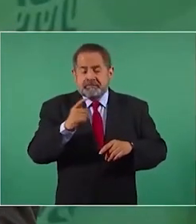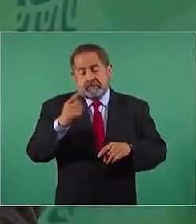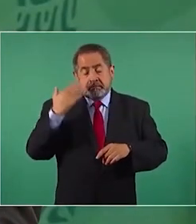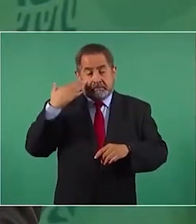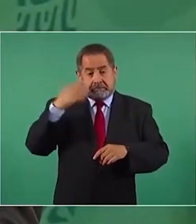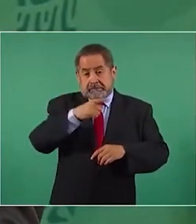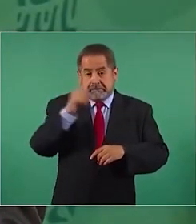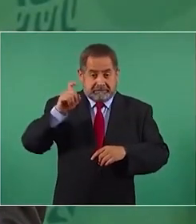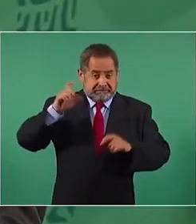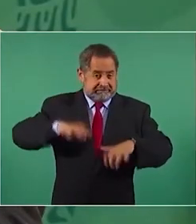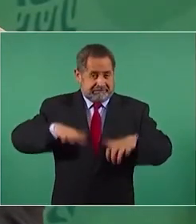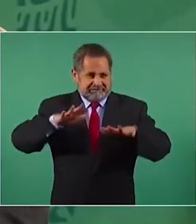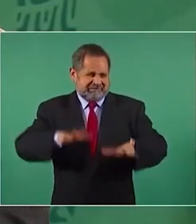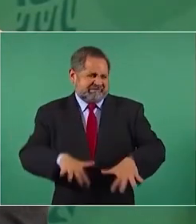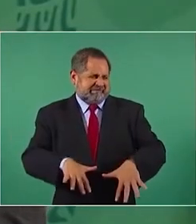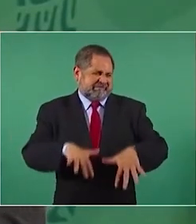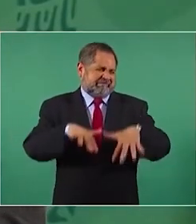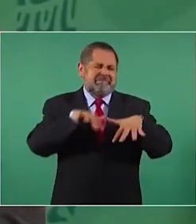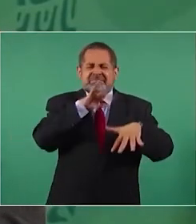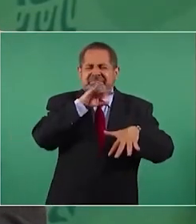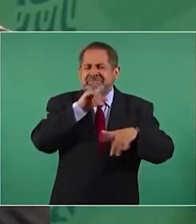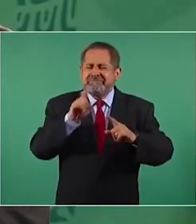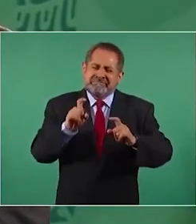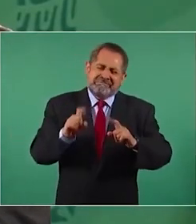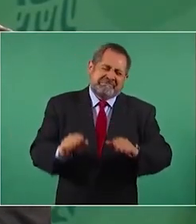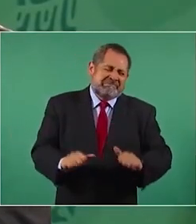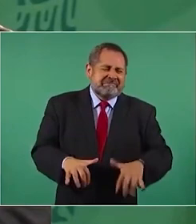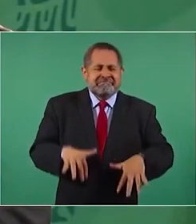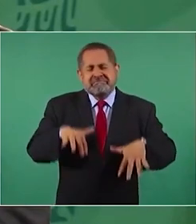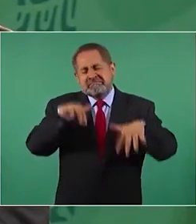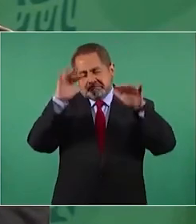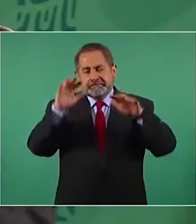de lodo. Bueno,